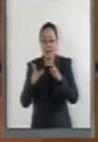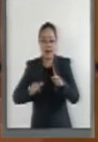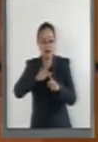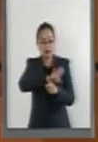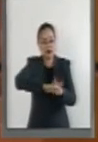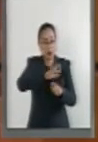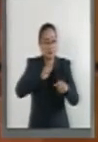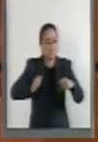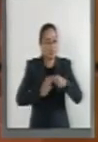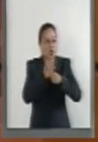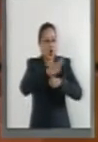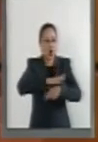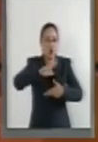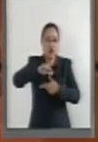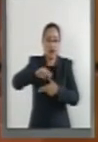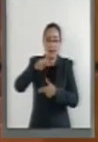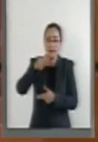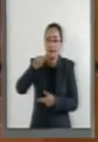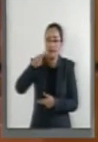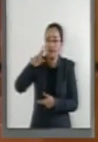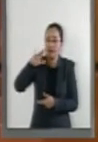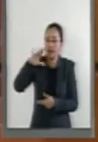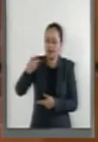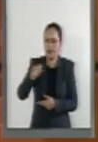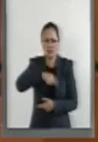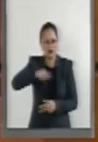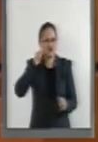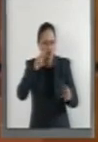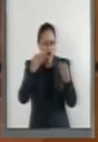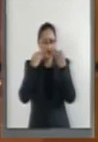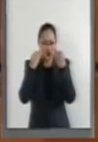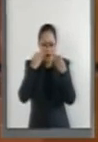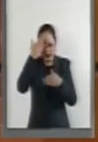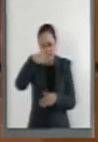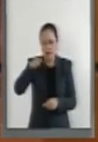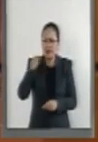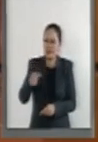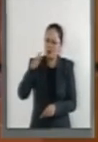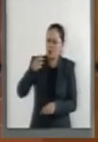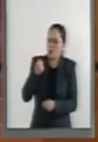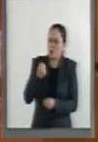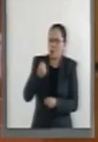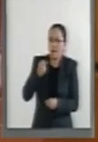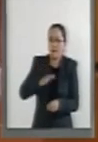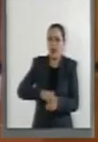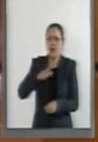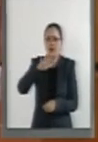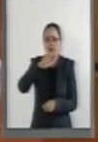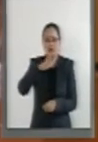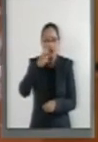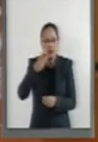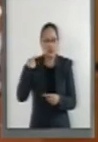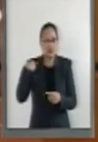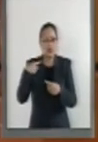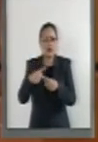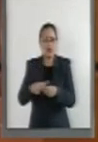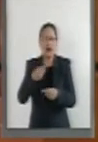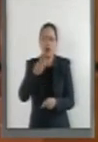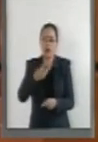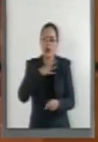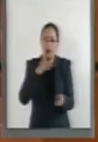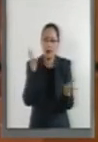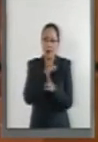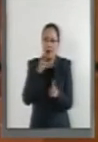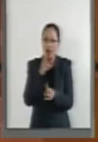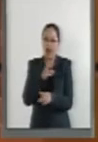fueron azotadas por el huracán Patricia. Todos lo vimos, considerando el más potente en la historia, con vientos